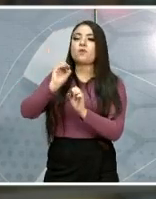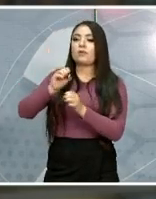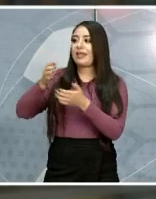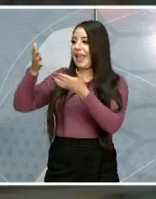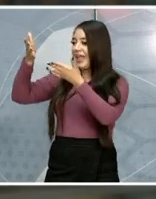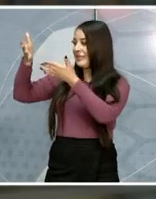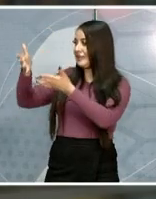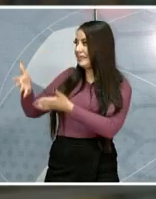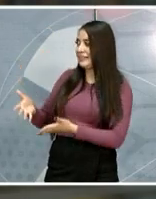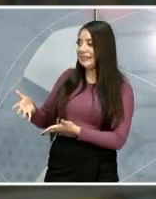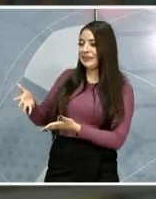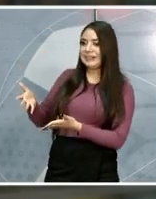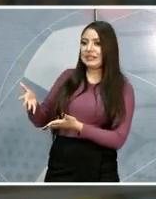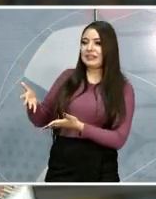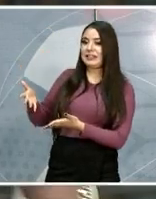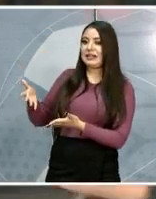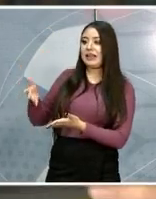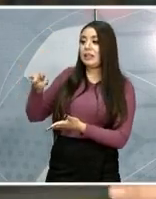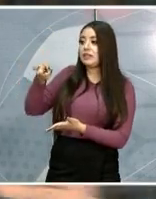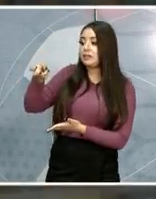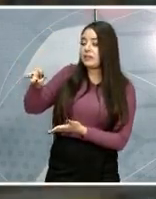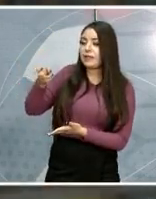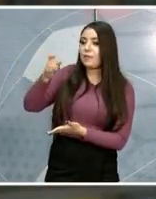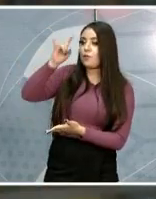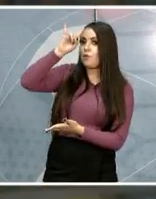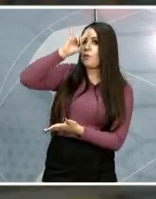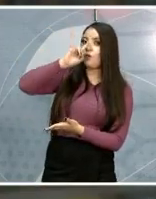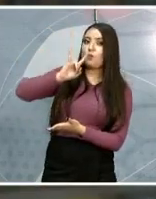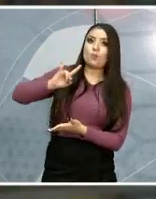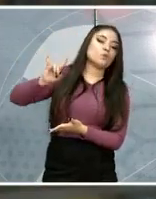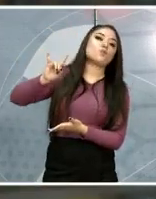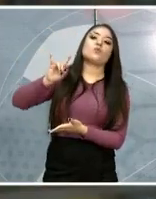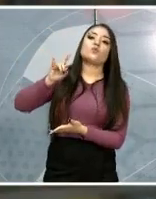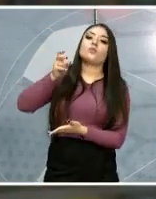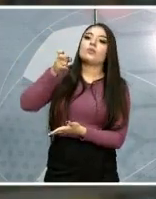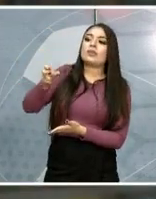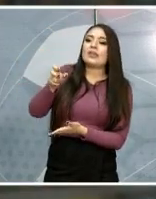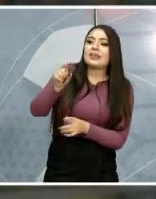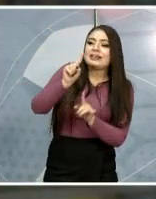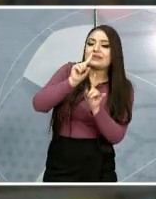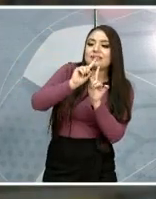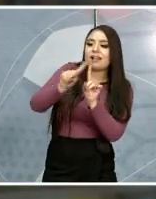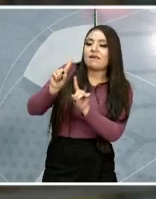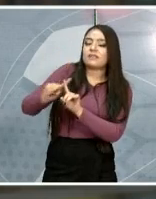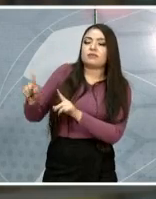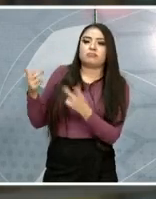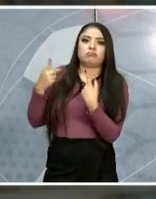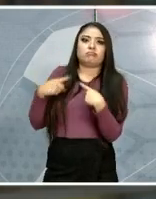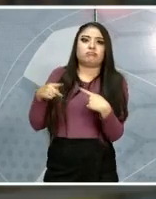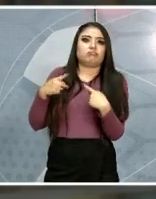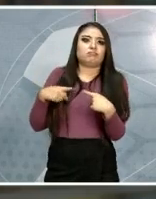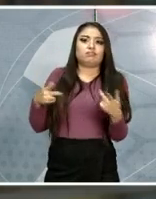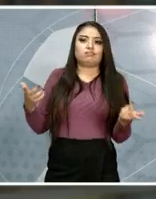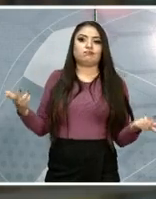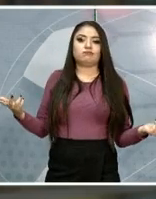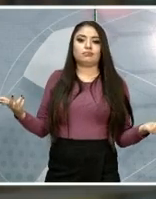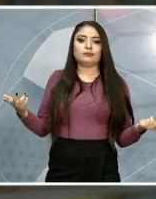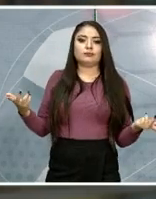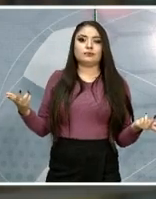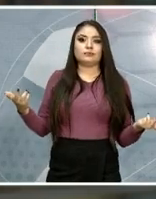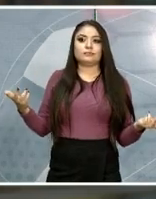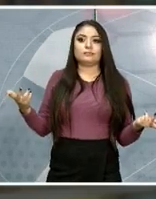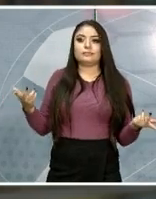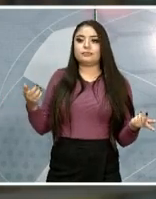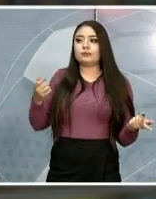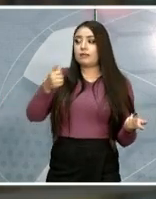Gaby, la belleza de cualquier persona que quiera y que tenga las